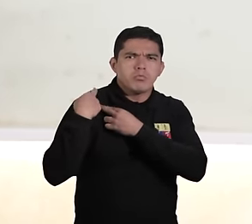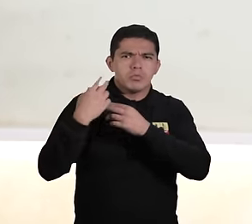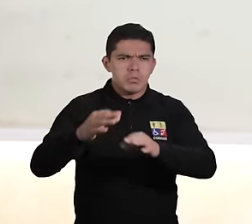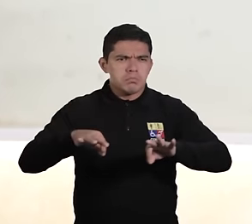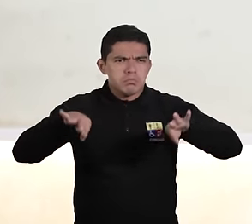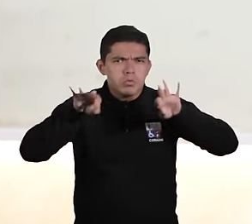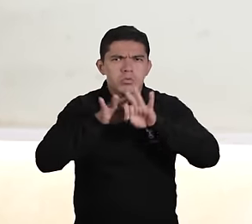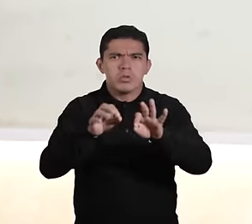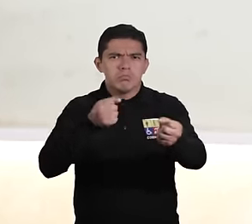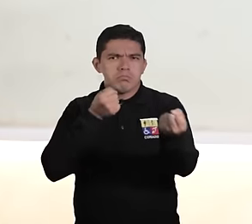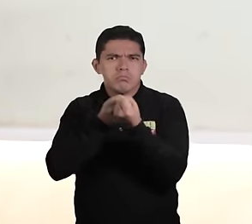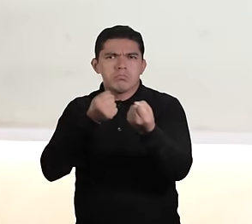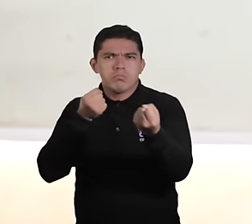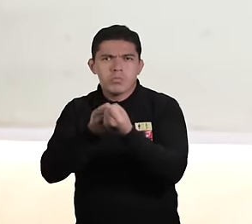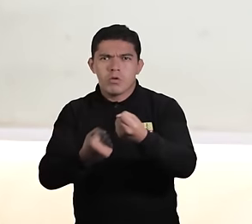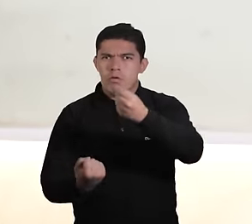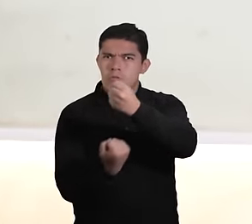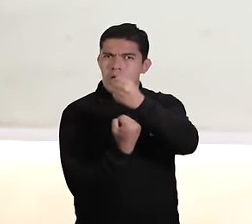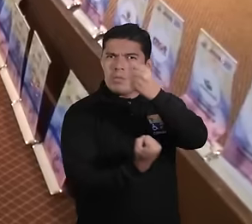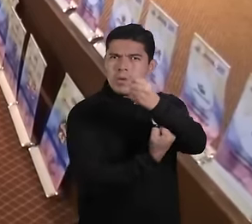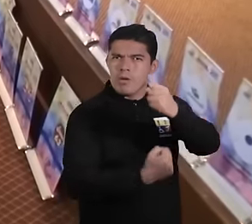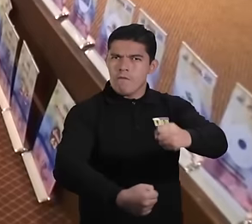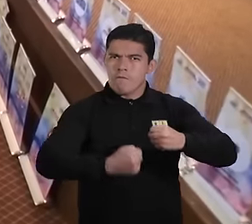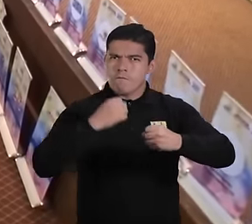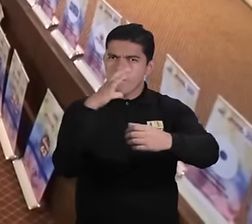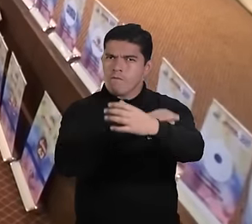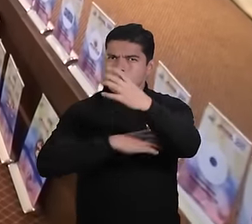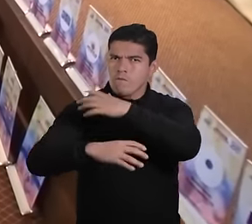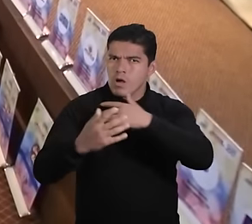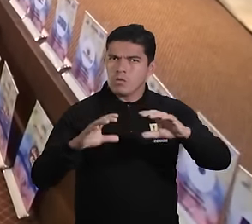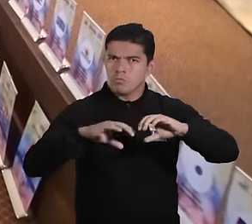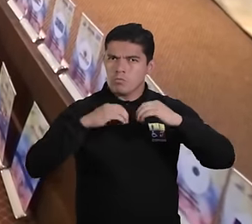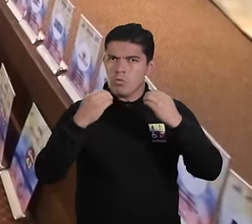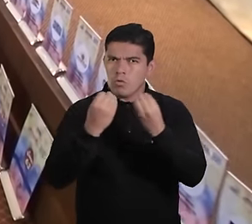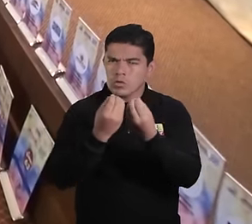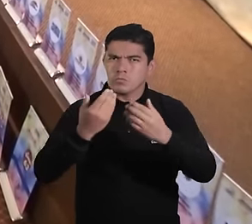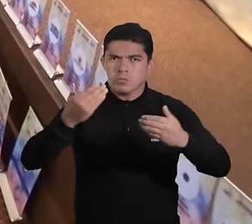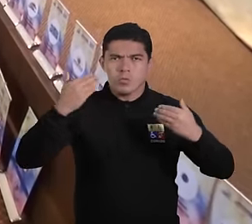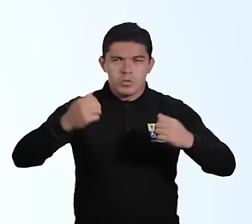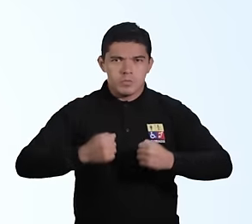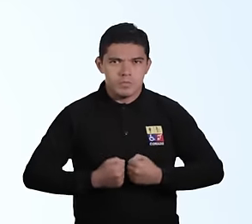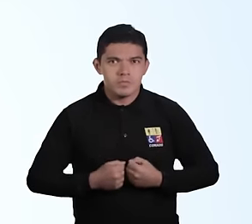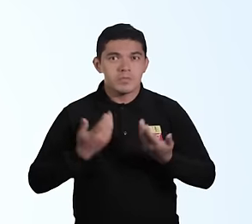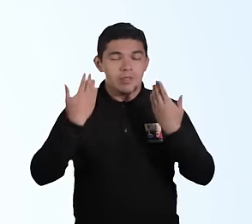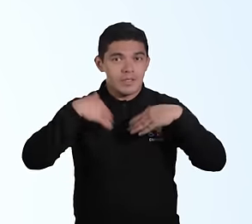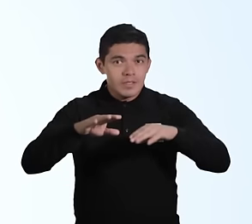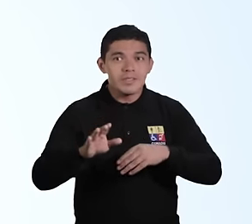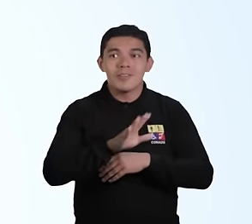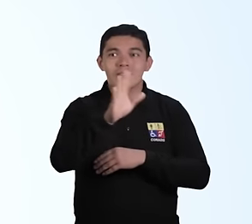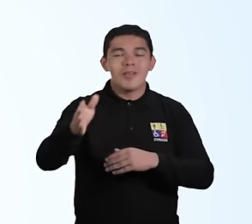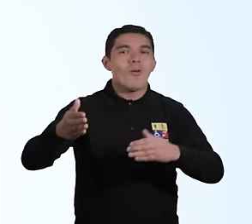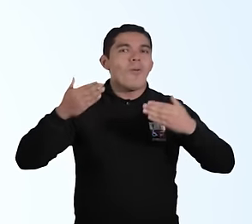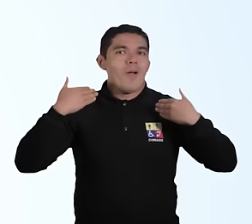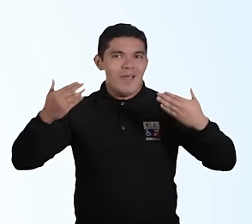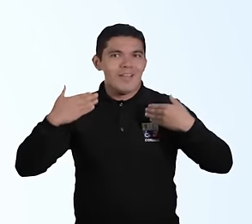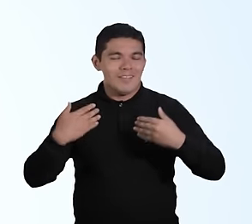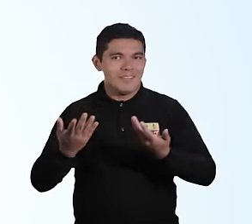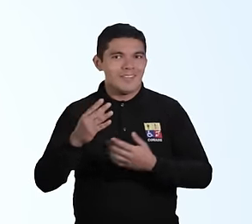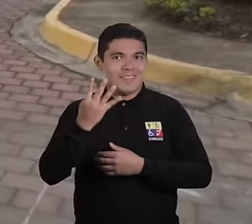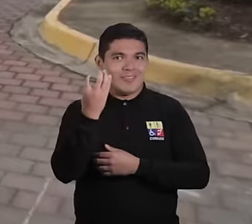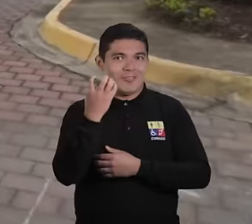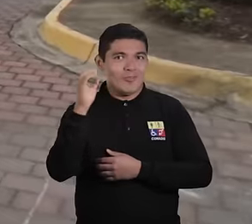comprometidas para fortalecer a nuestras bases. El 14 de octubre se realizó el Consejo Consultivo Nacional en la ciudad de Guayaquil.